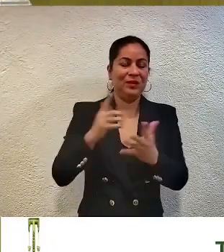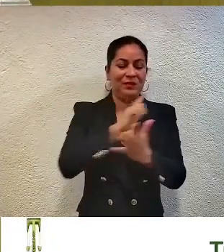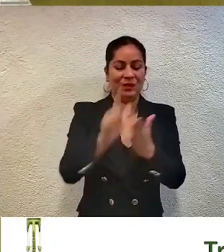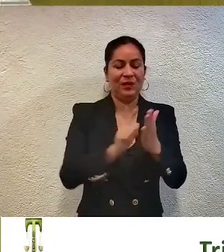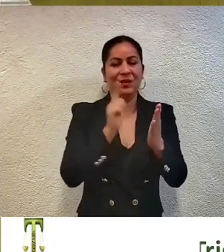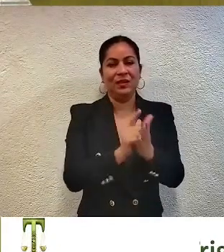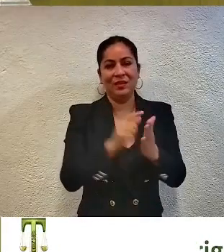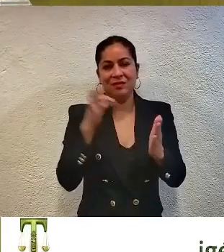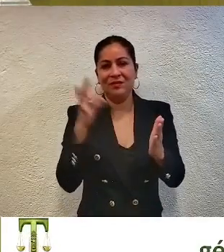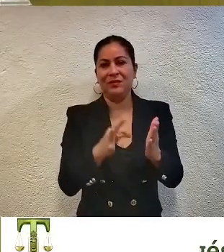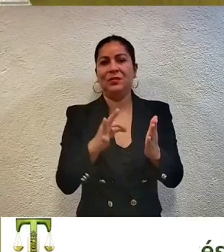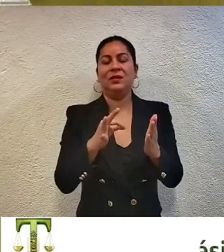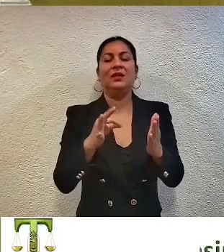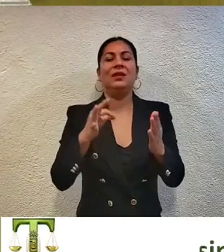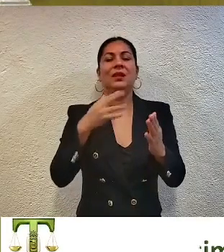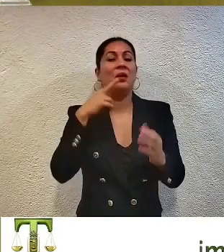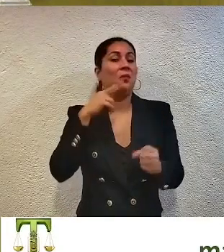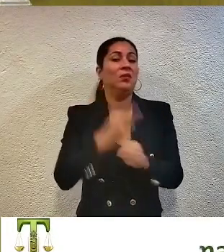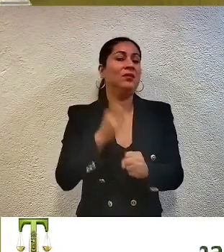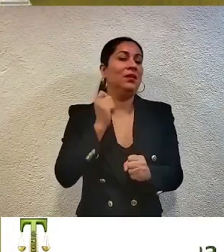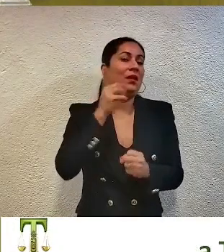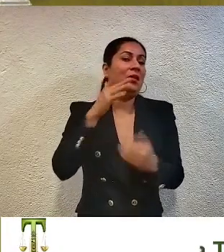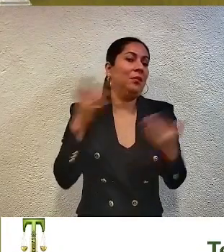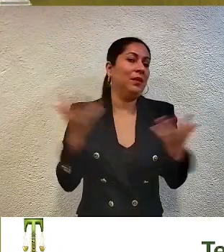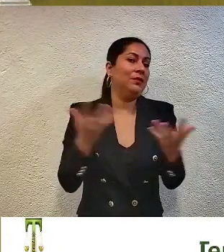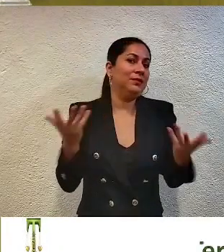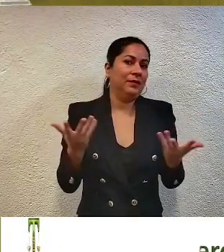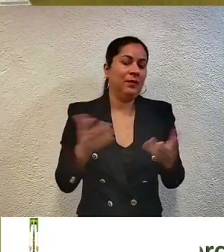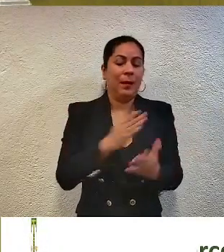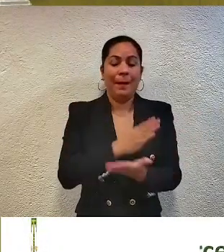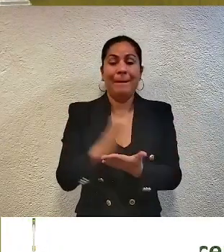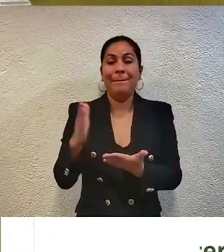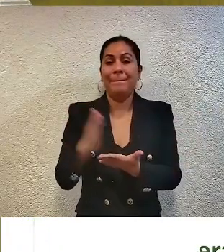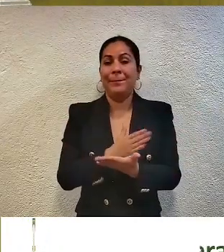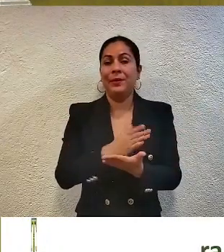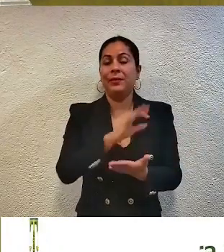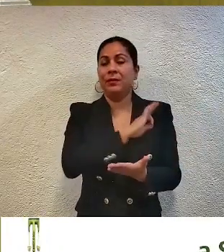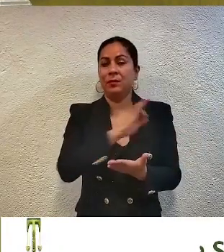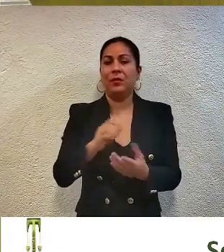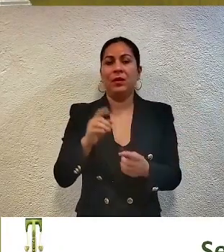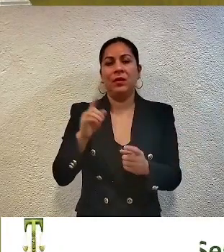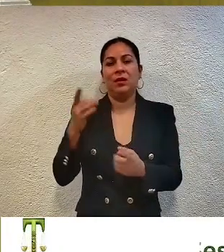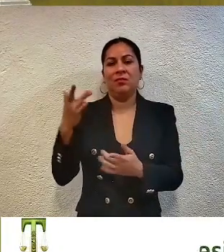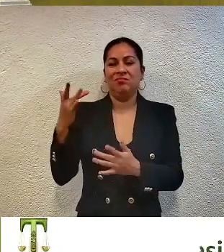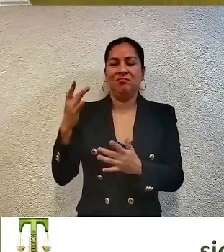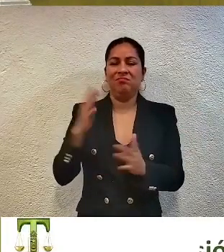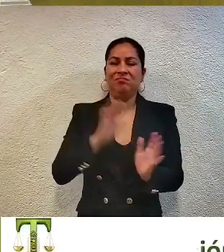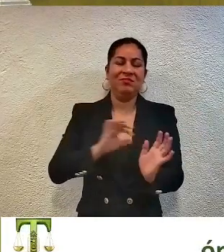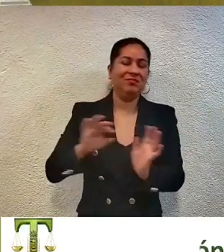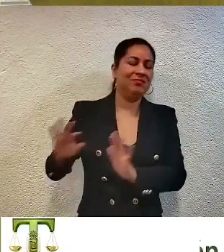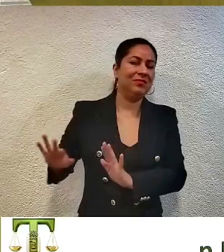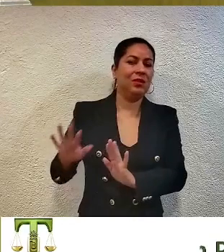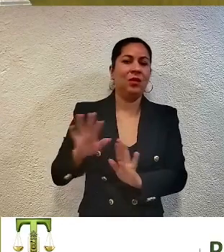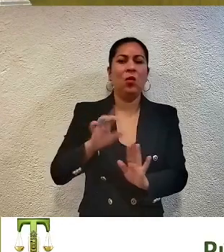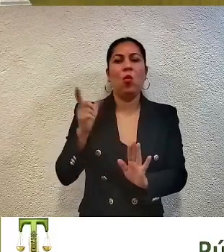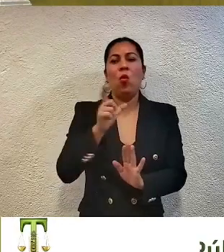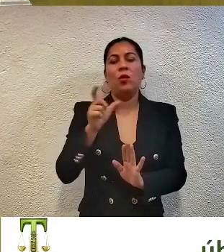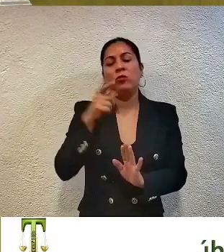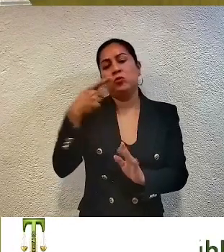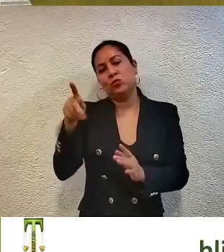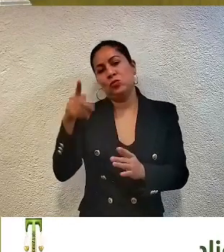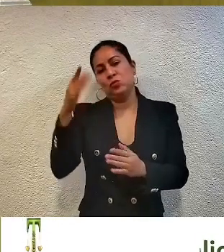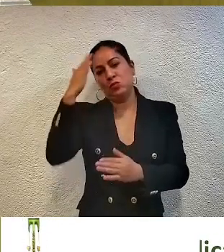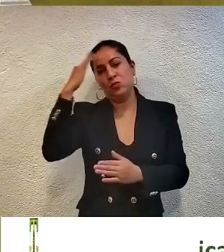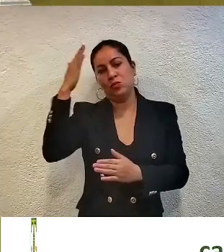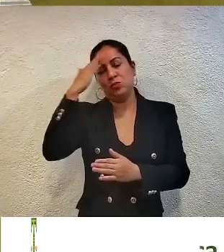normativamente voluntad alguna para hacerlo. Por otro lado, puede presentarse una misión relativa cuando al haber ejercido su competencia lo